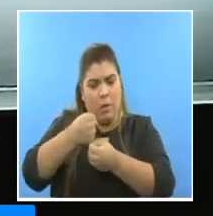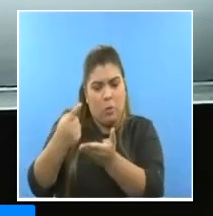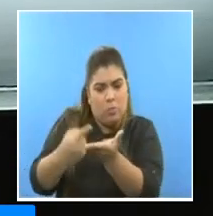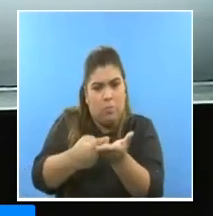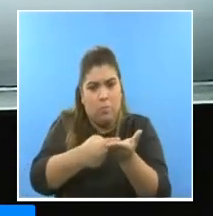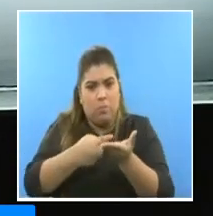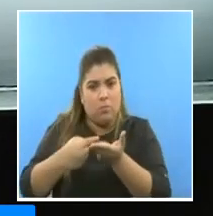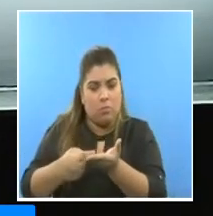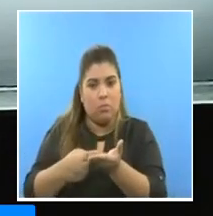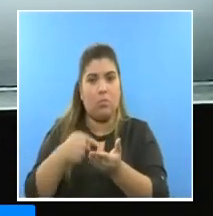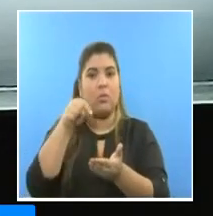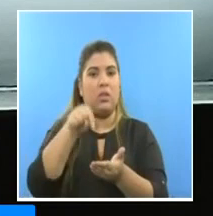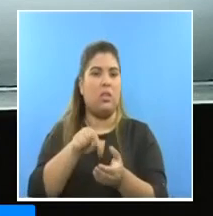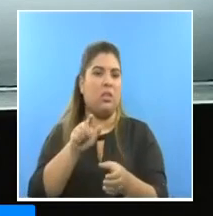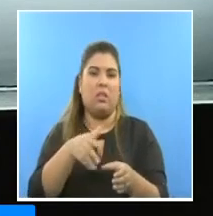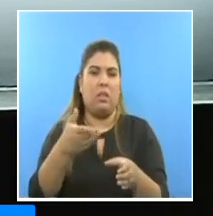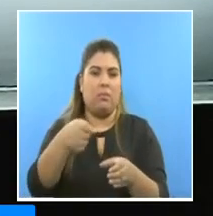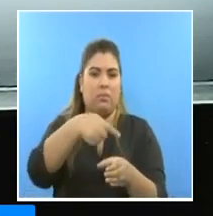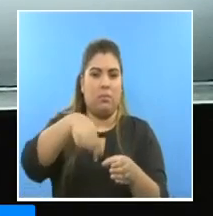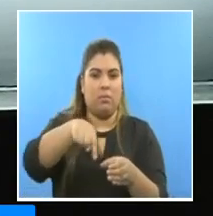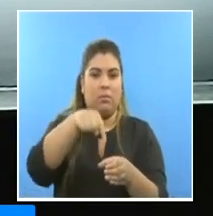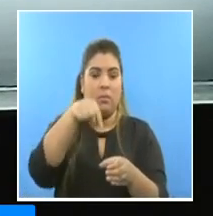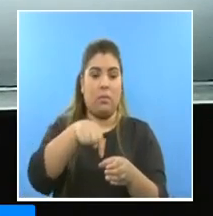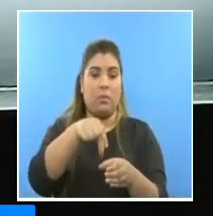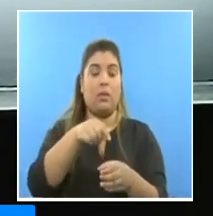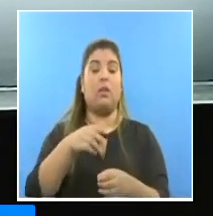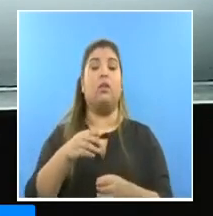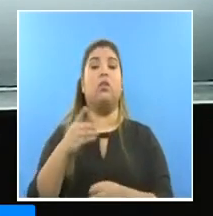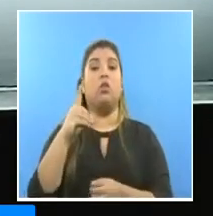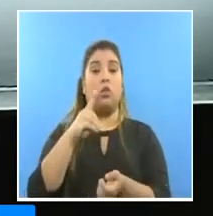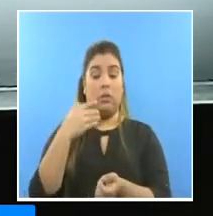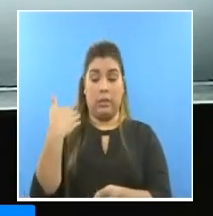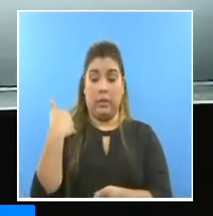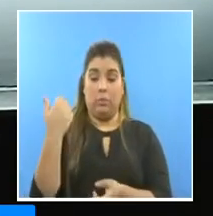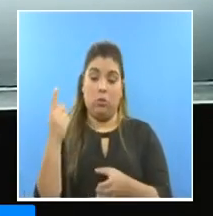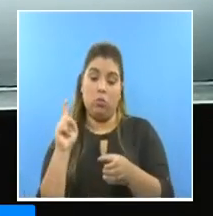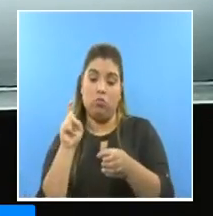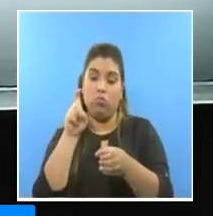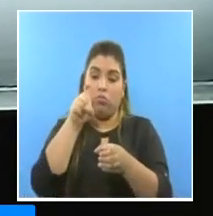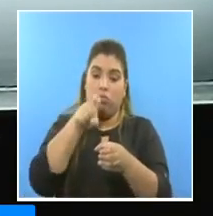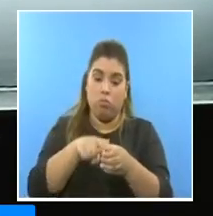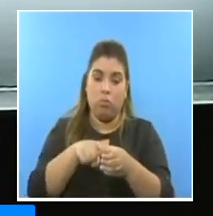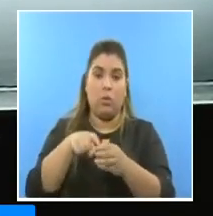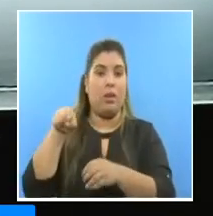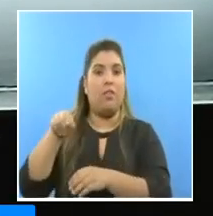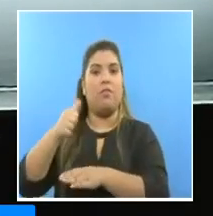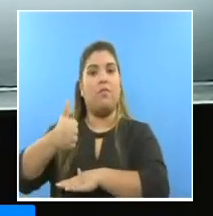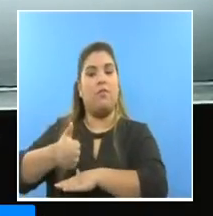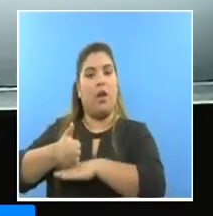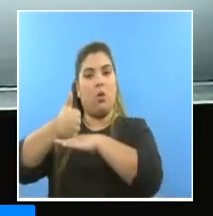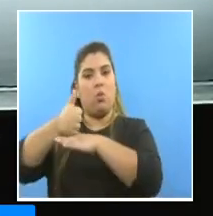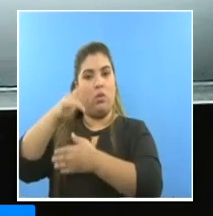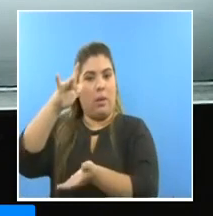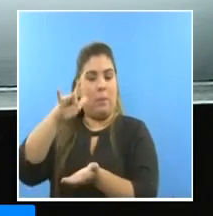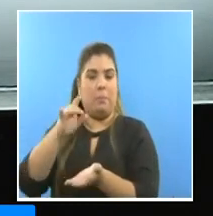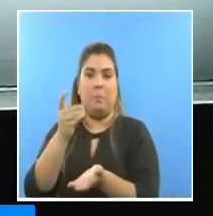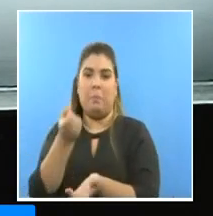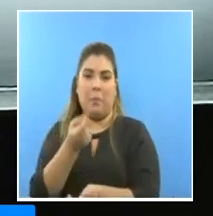representación de la Facultad de Medicina de la Universidad de Panamá.